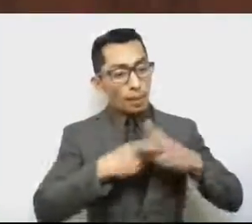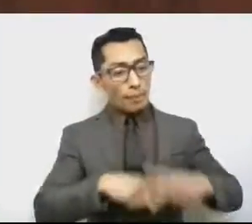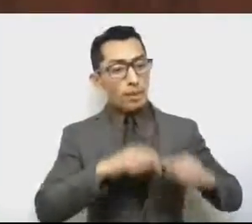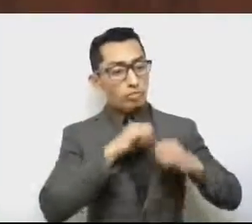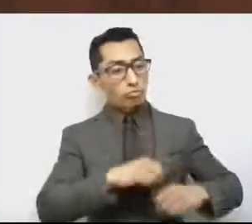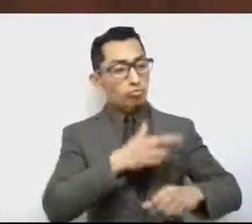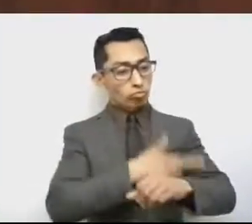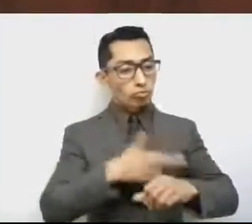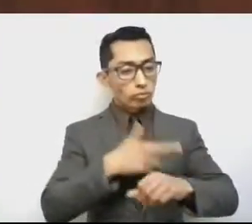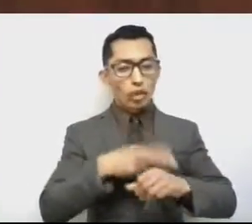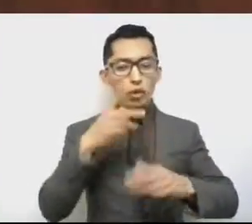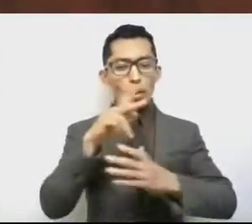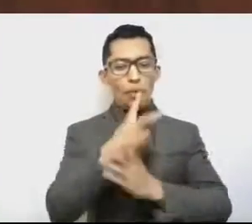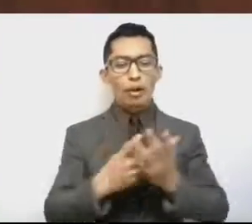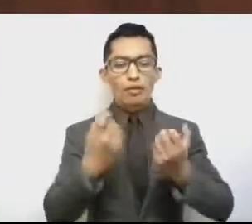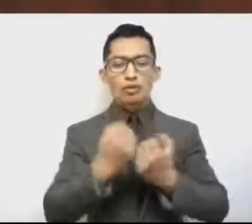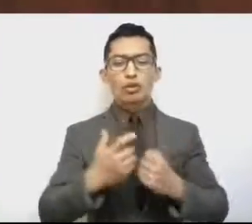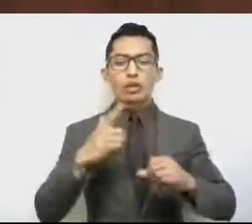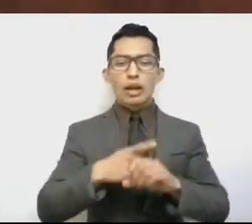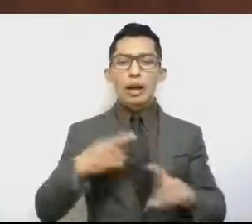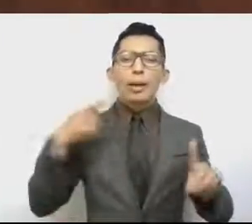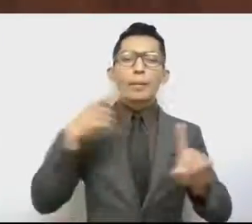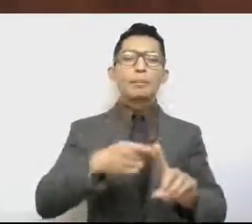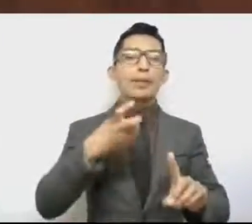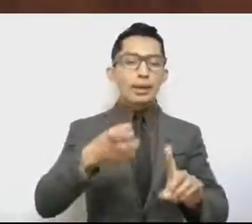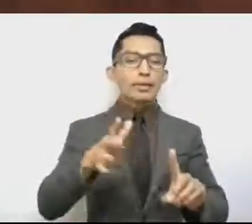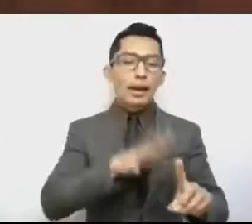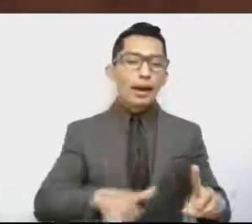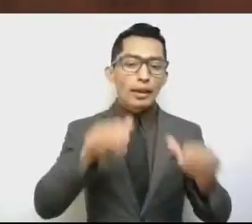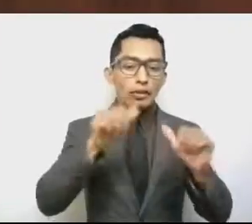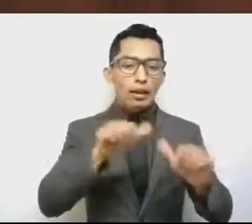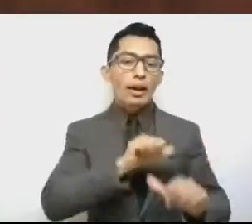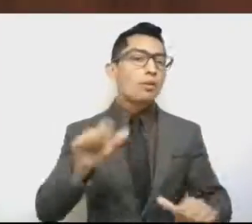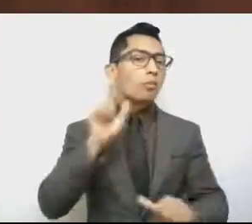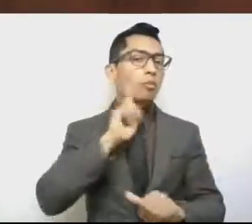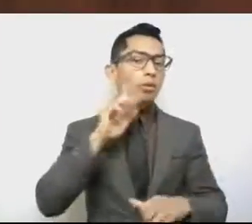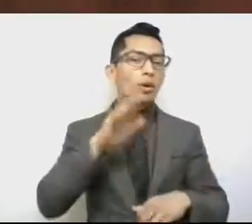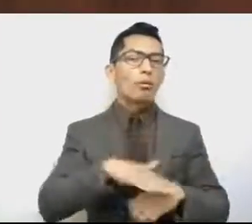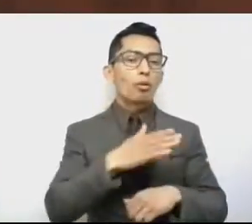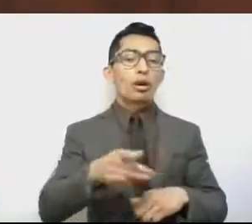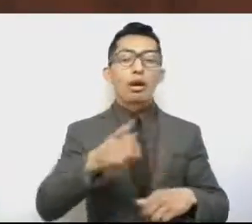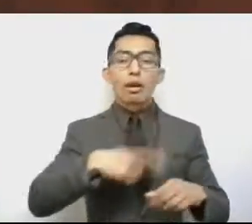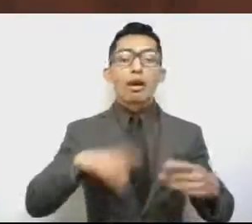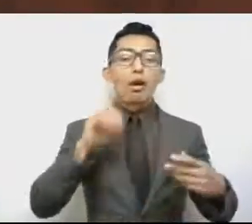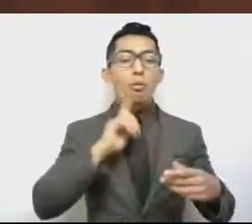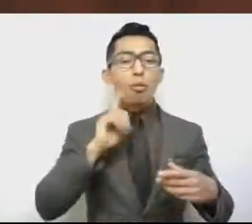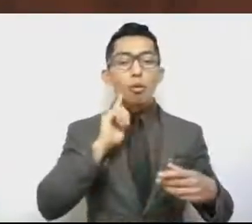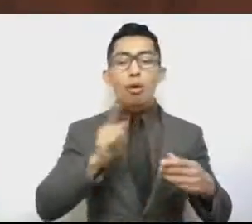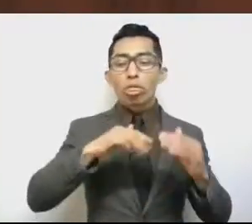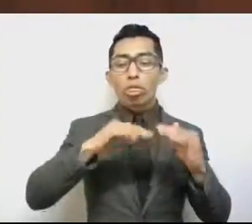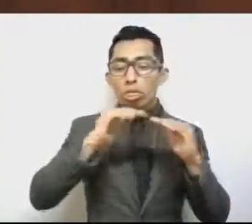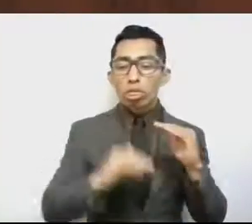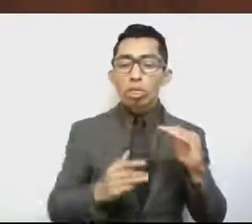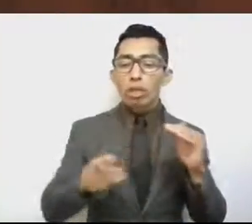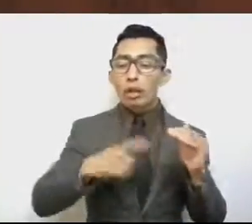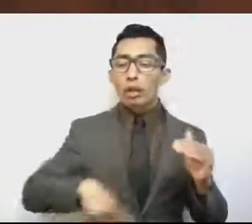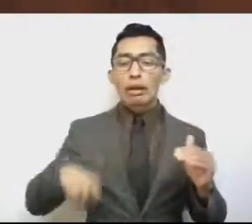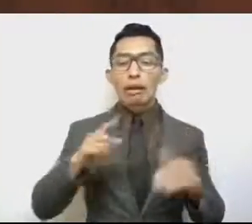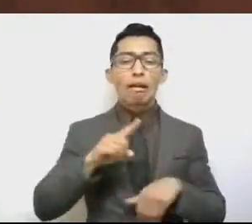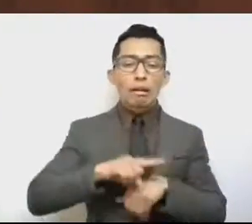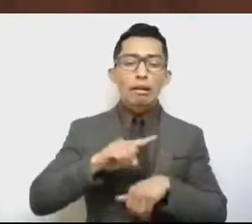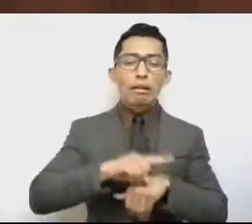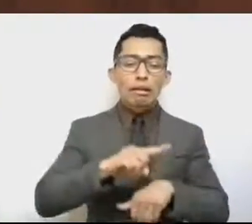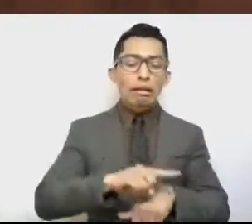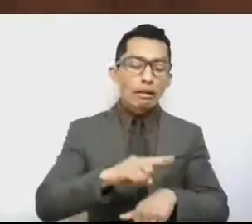enfocado sus programas sociales en este sector debido a la situación de vulnerabilidad a la que se enfrentan día con día.